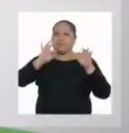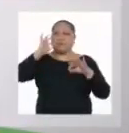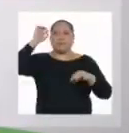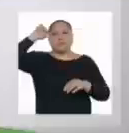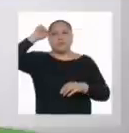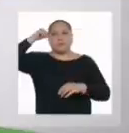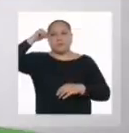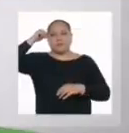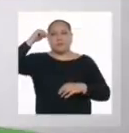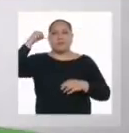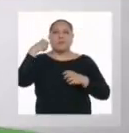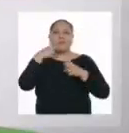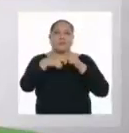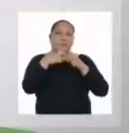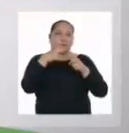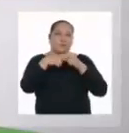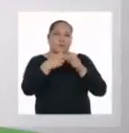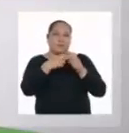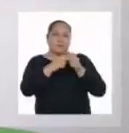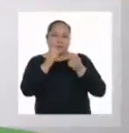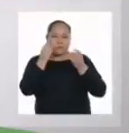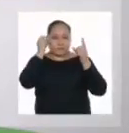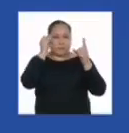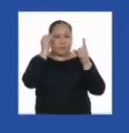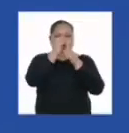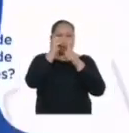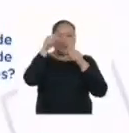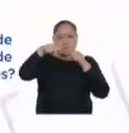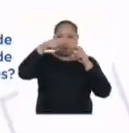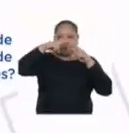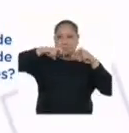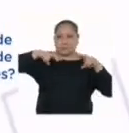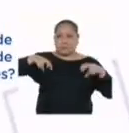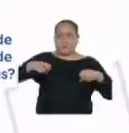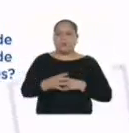recordar el problema y objetivo de la indagación.